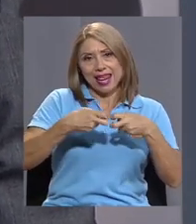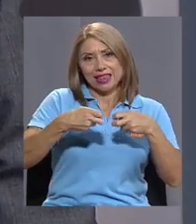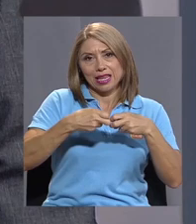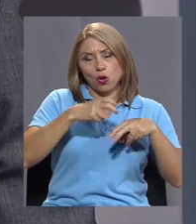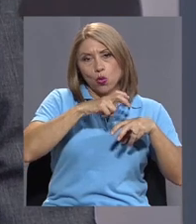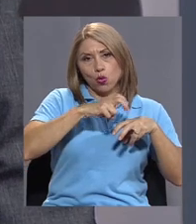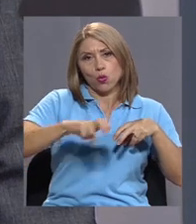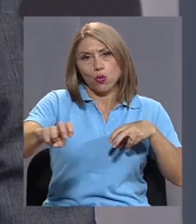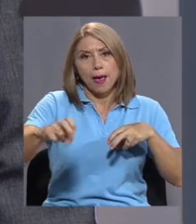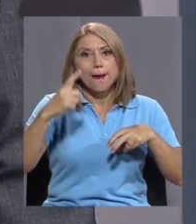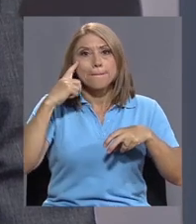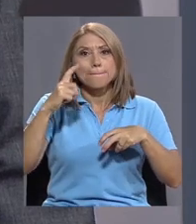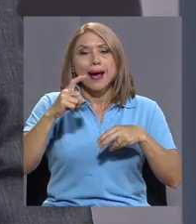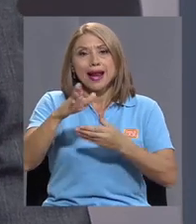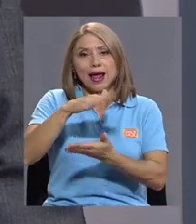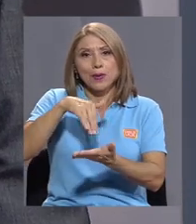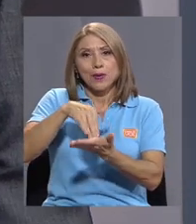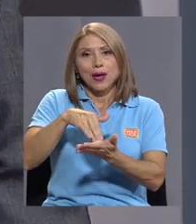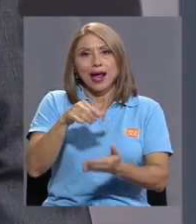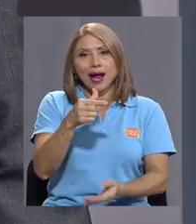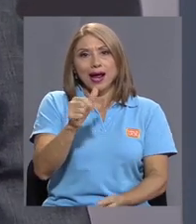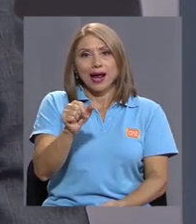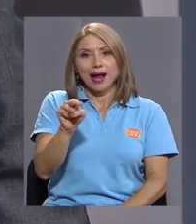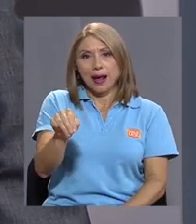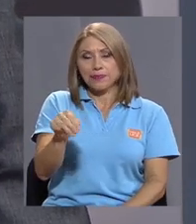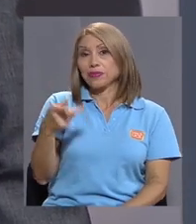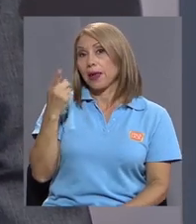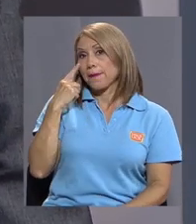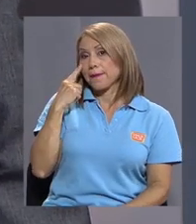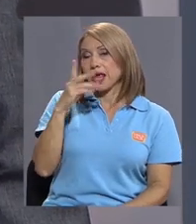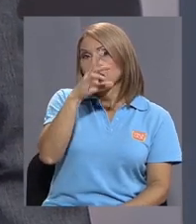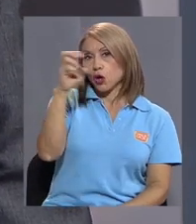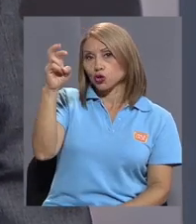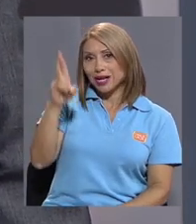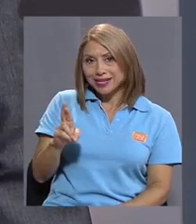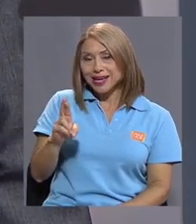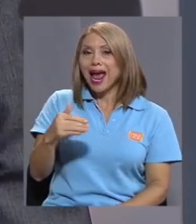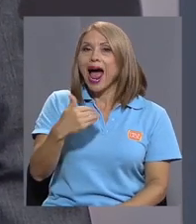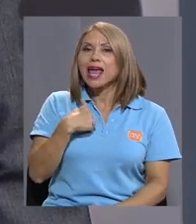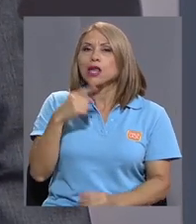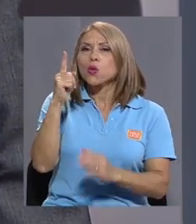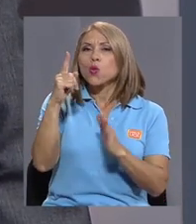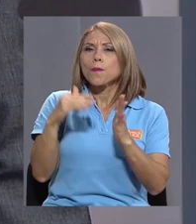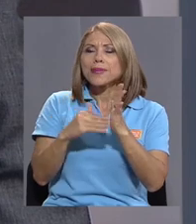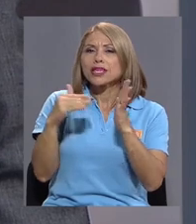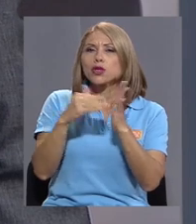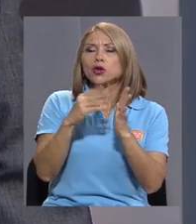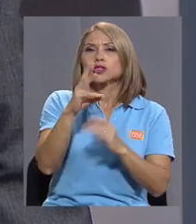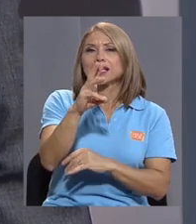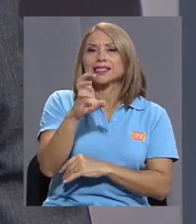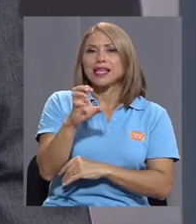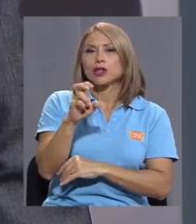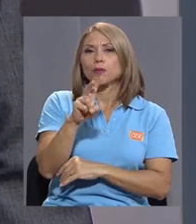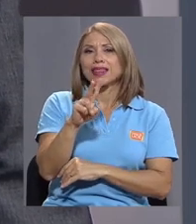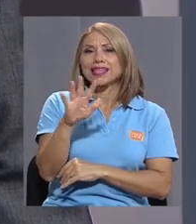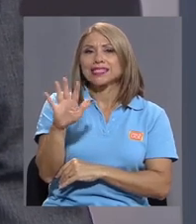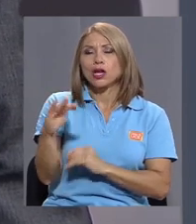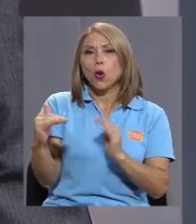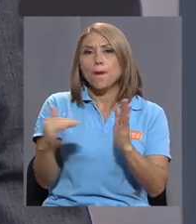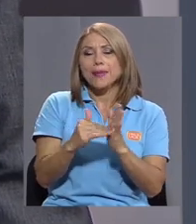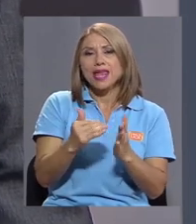Figúrese, Jorge, que se reporta que en Costa Rica hay 1.625.000